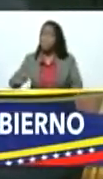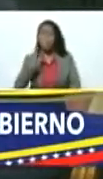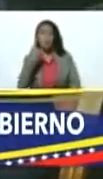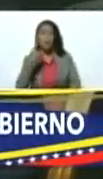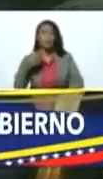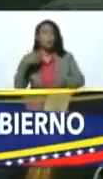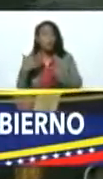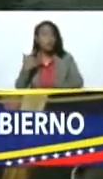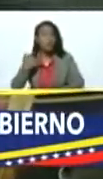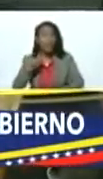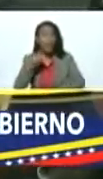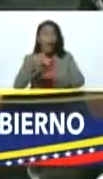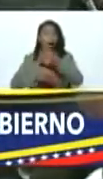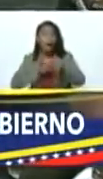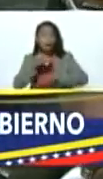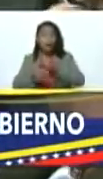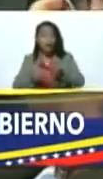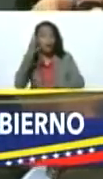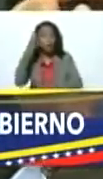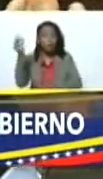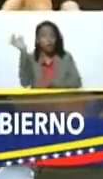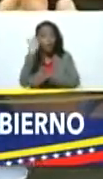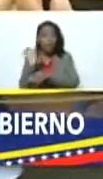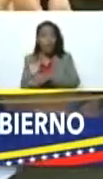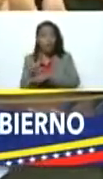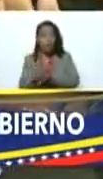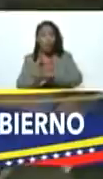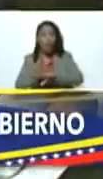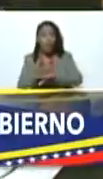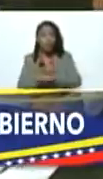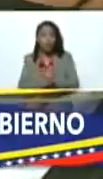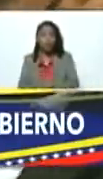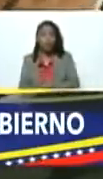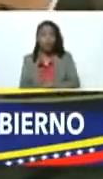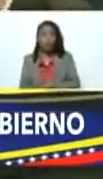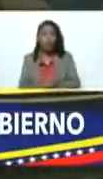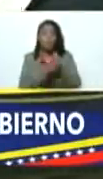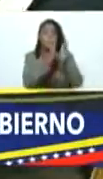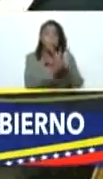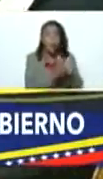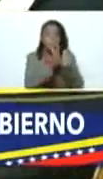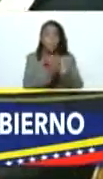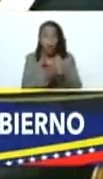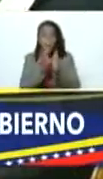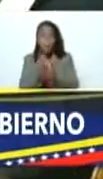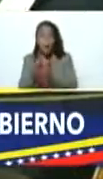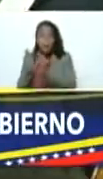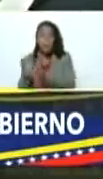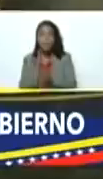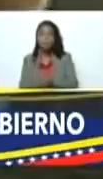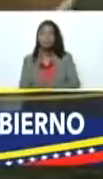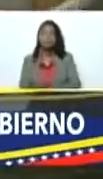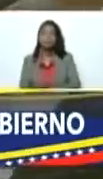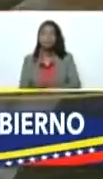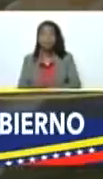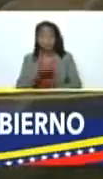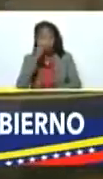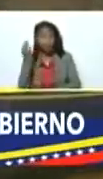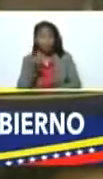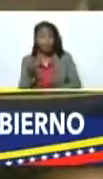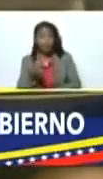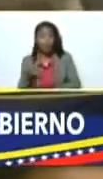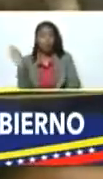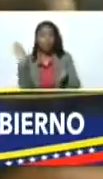tiene que hacer el Consejo Federal de Gobierno es organizarse. ¿Verdad? Y está